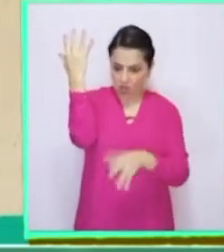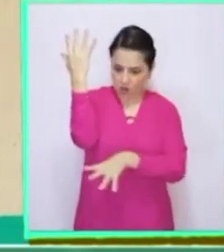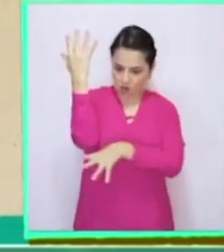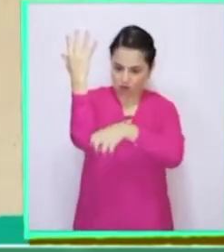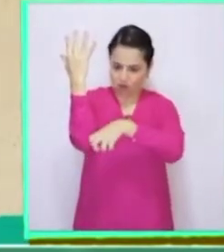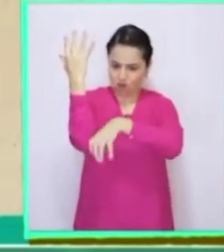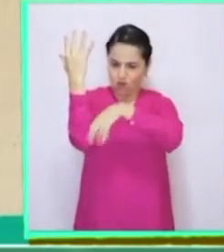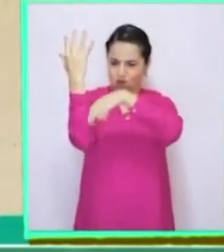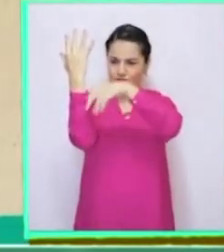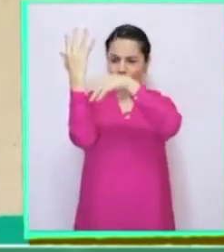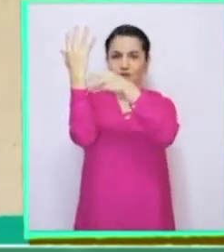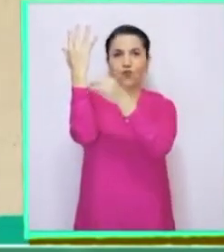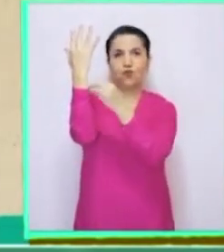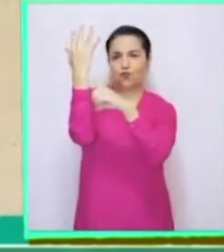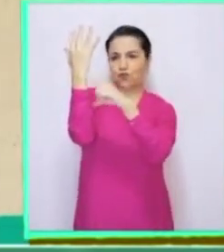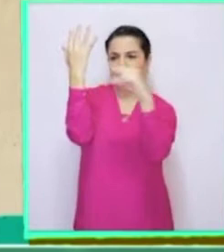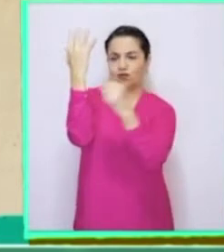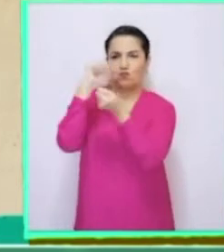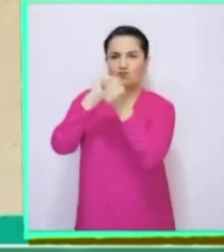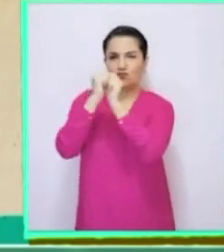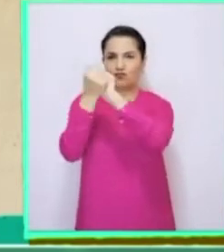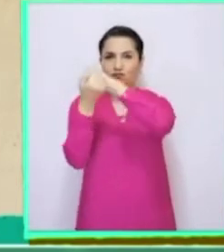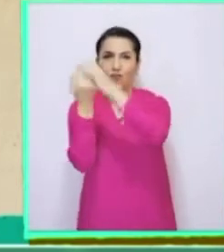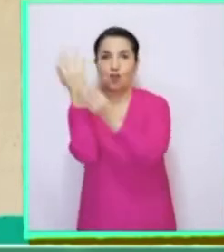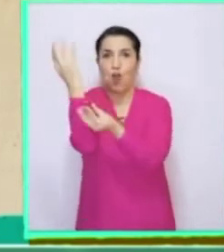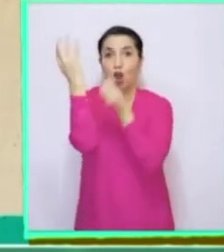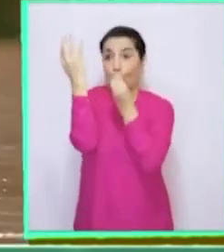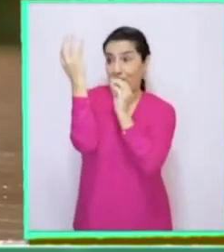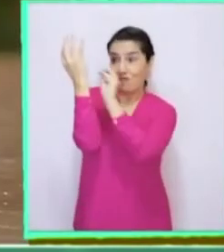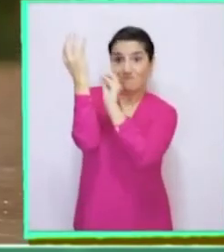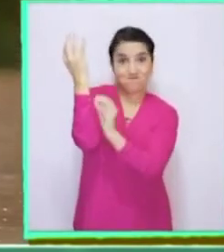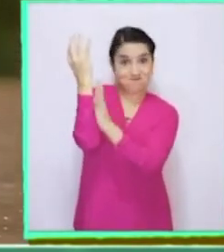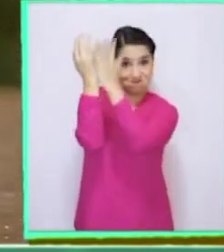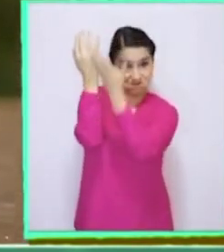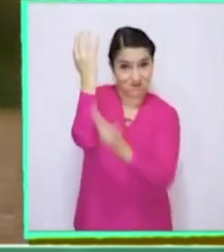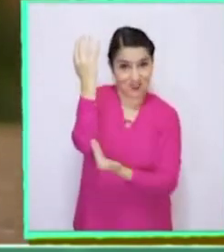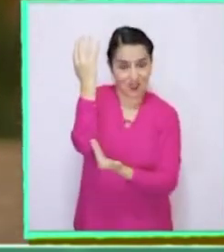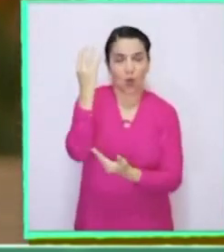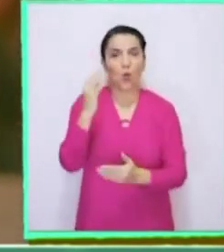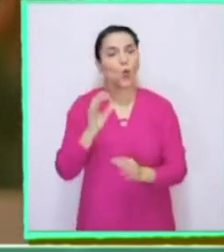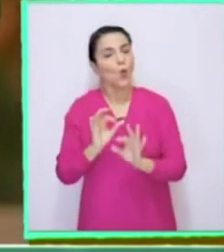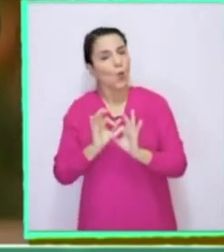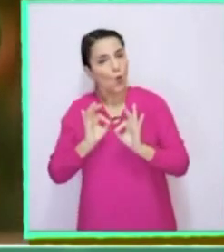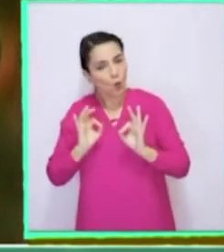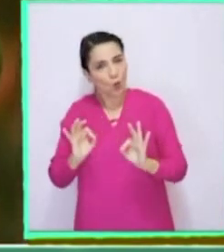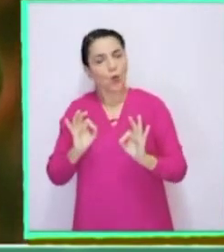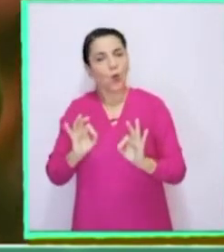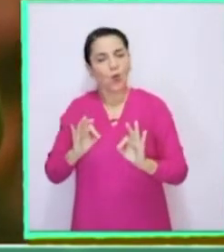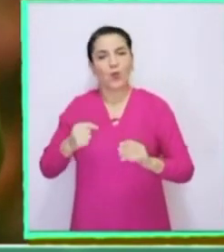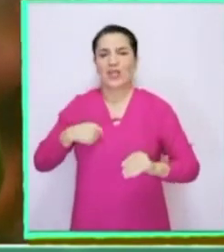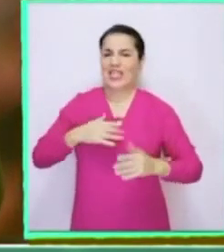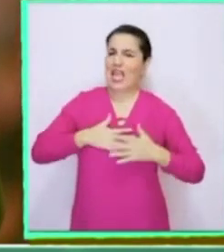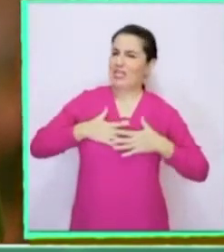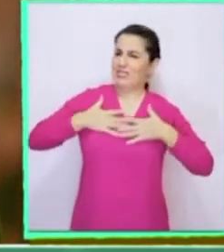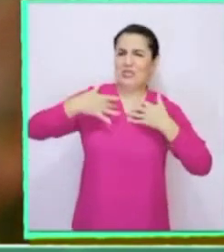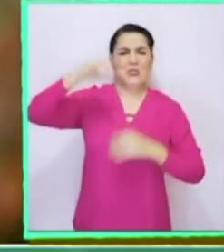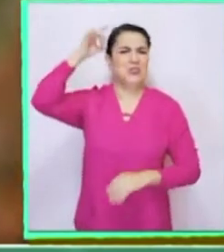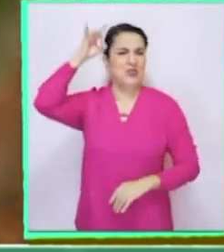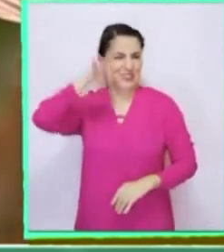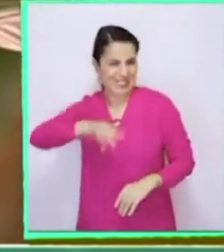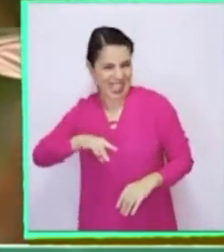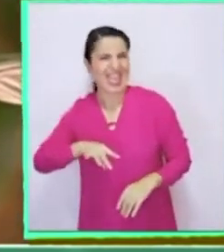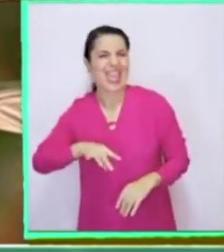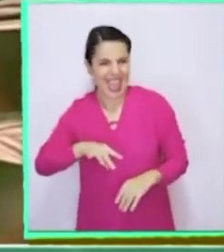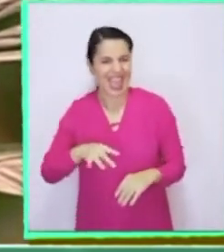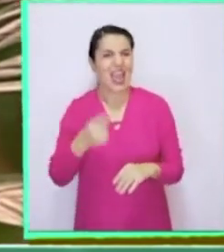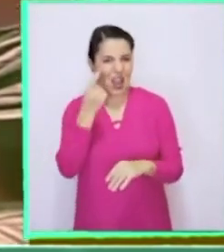y el tallo va a transportar los nutrientes hacia ellas. ¡Súper! Ahora ya siento que sé mucho más